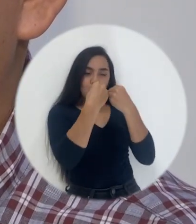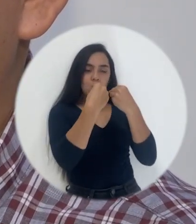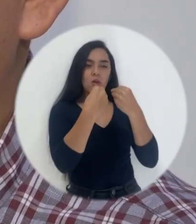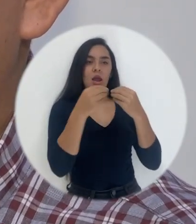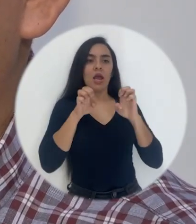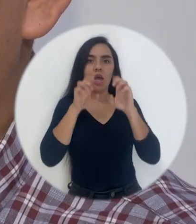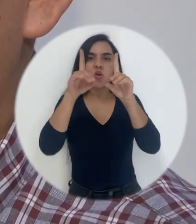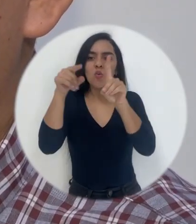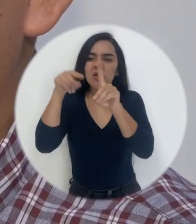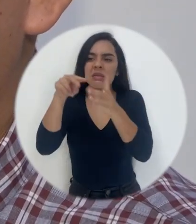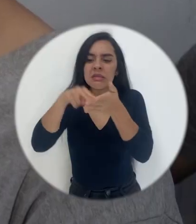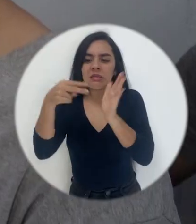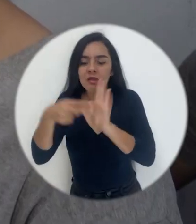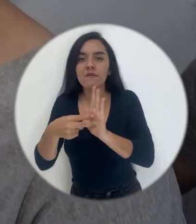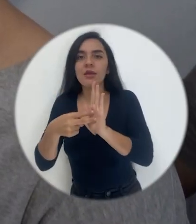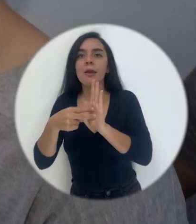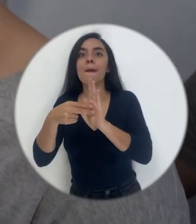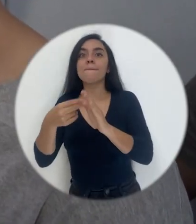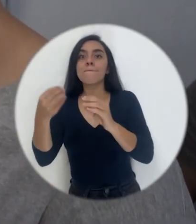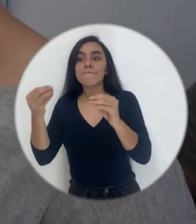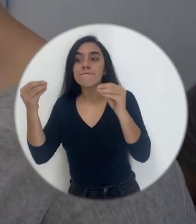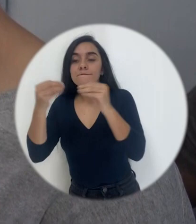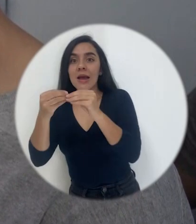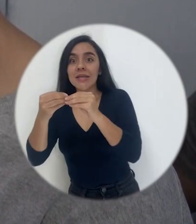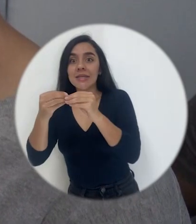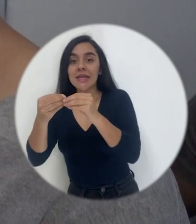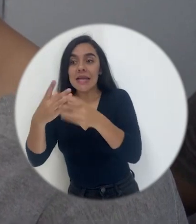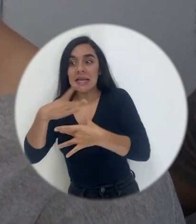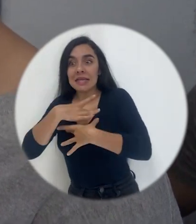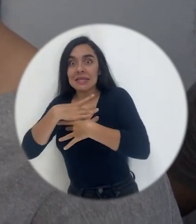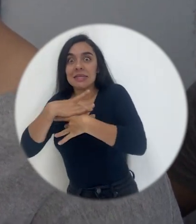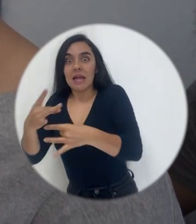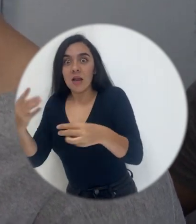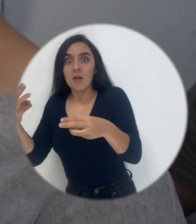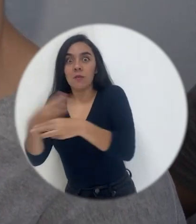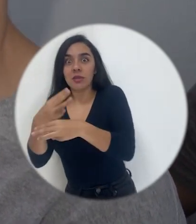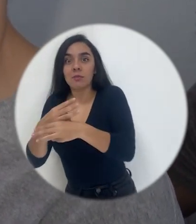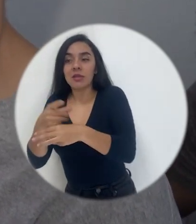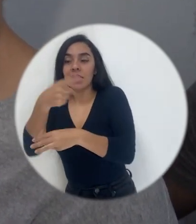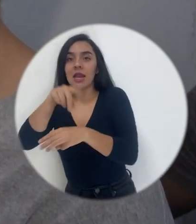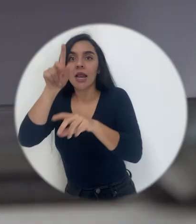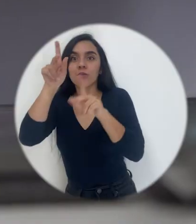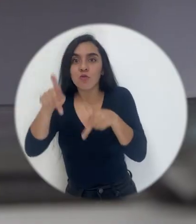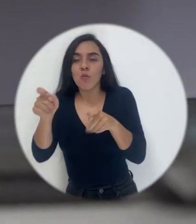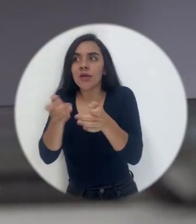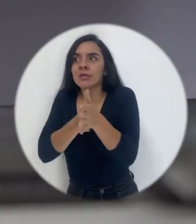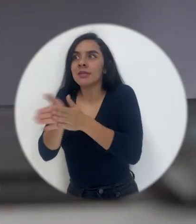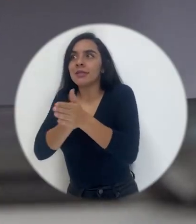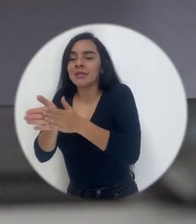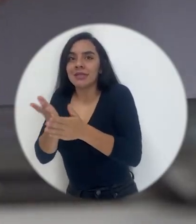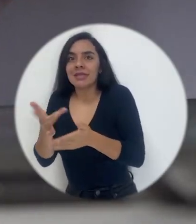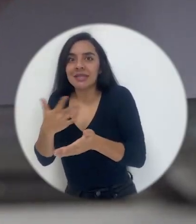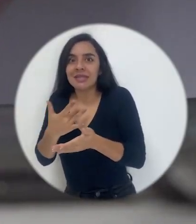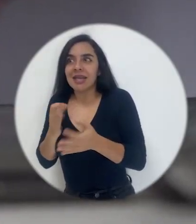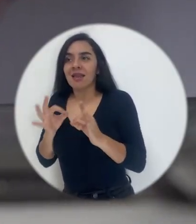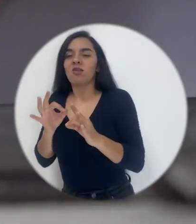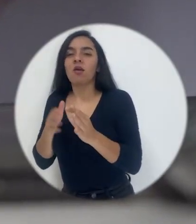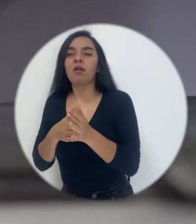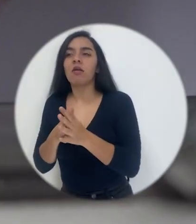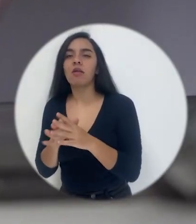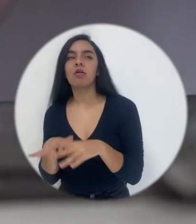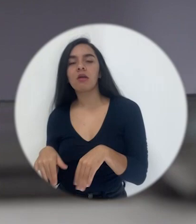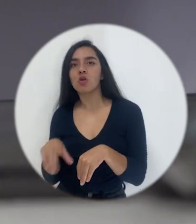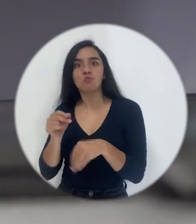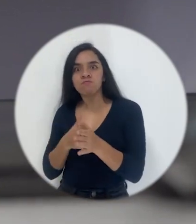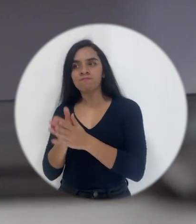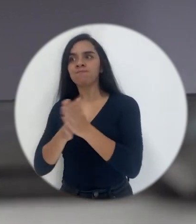¿verdad? Como tal. Despertar el interés por las matemáticas o por el estudio de las matemáticas en las personas estudiantes es de suma relevancia y